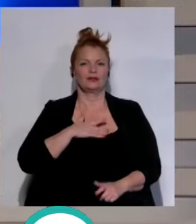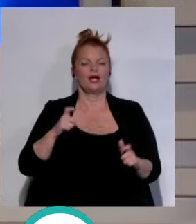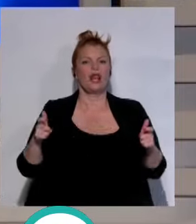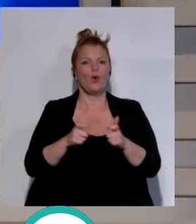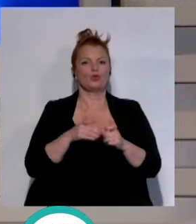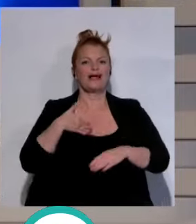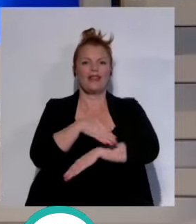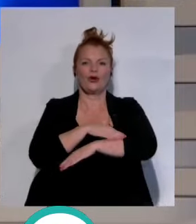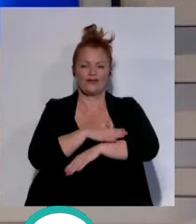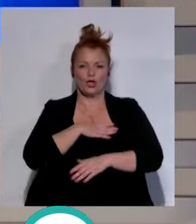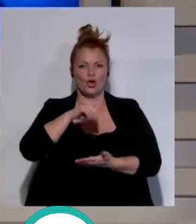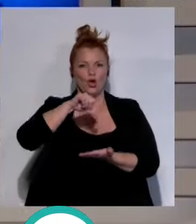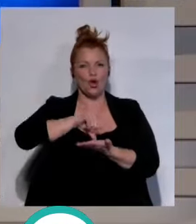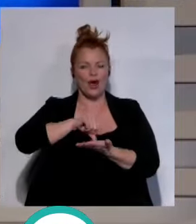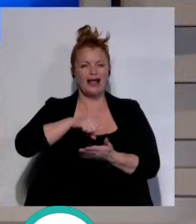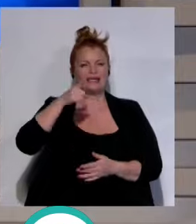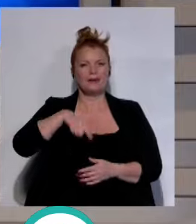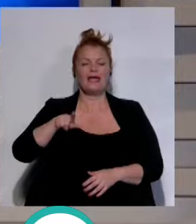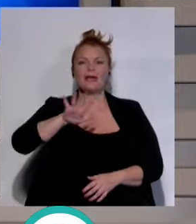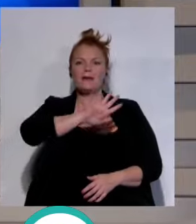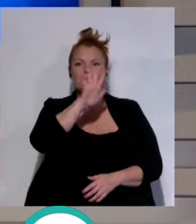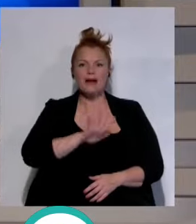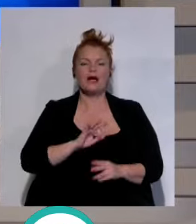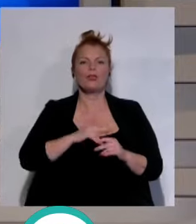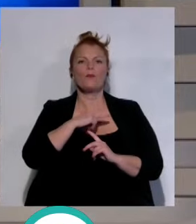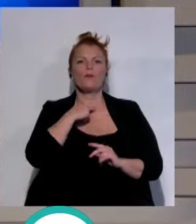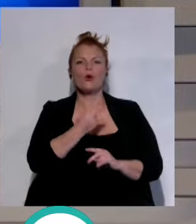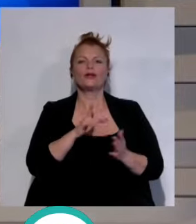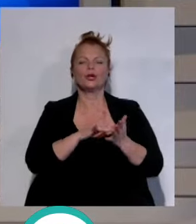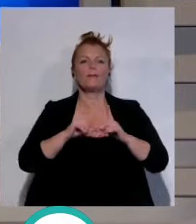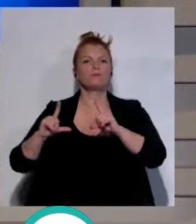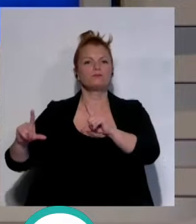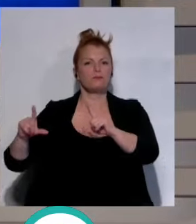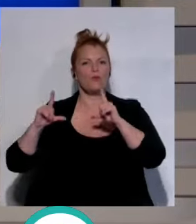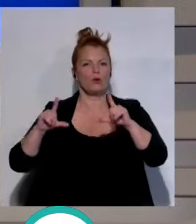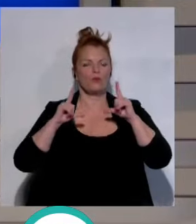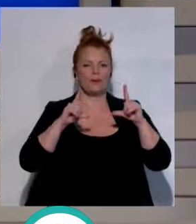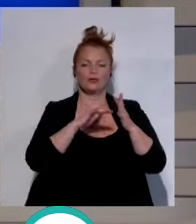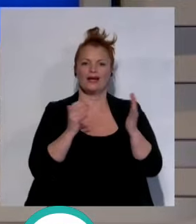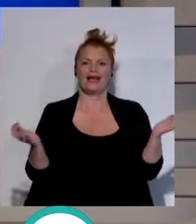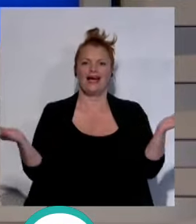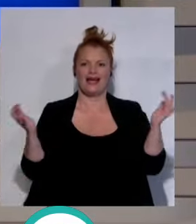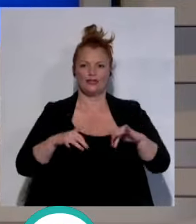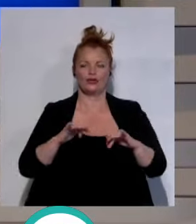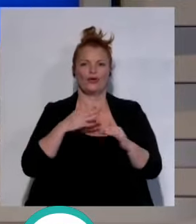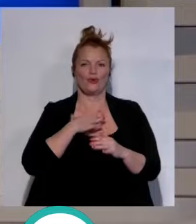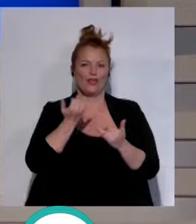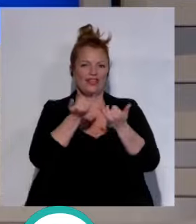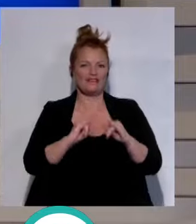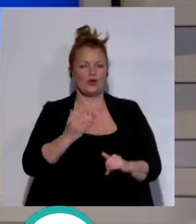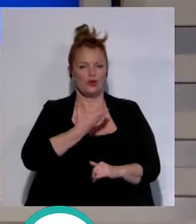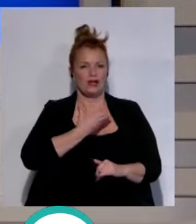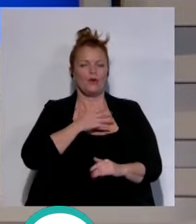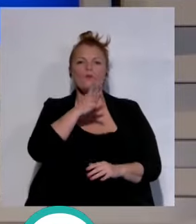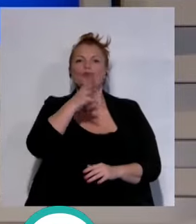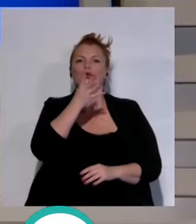gobierno local y también las imágenes y voces de los protagonistas durante el acto celebrado en el ayuntamiento con motivo del